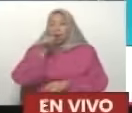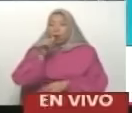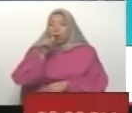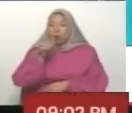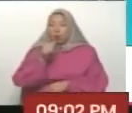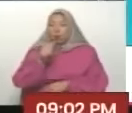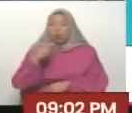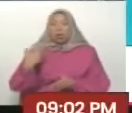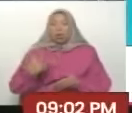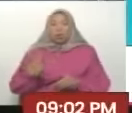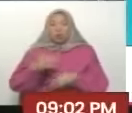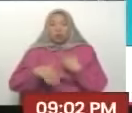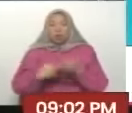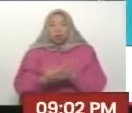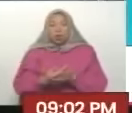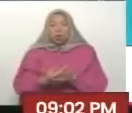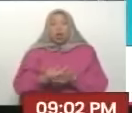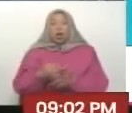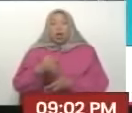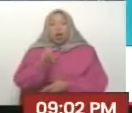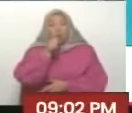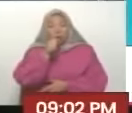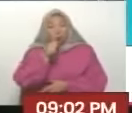vialidad, electricidad,